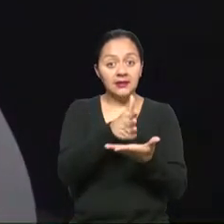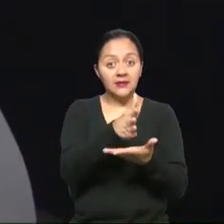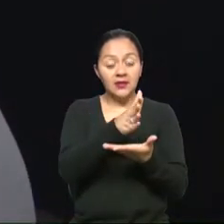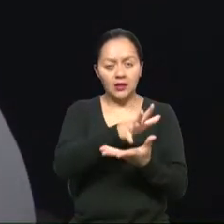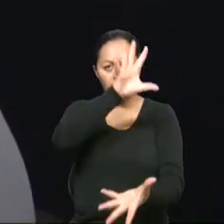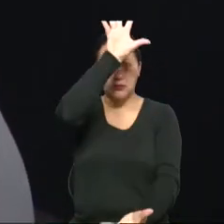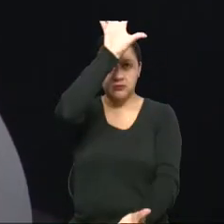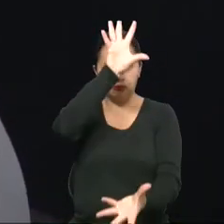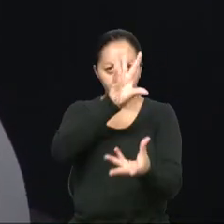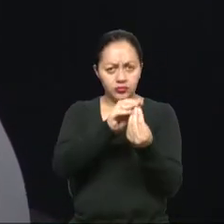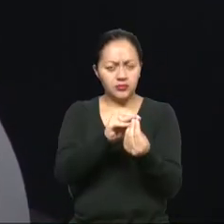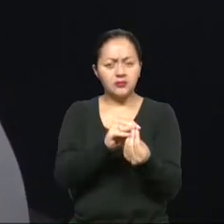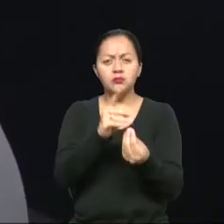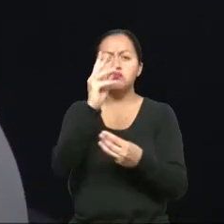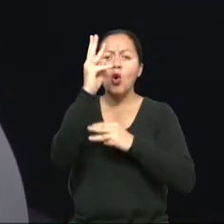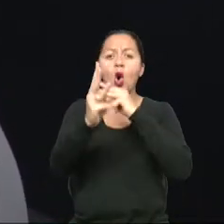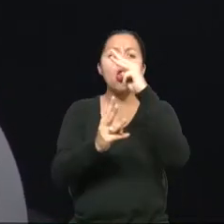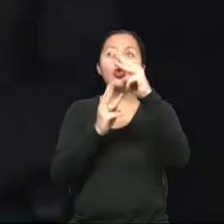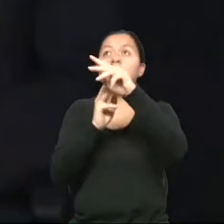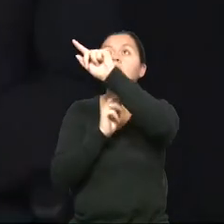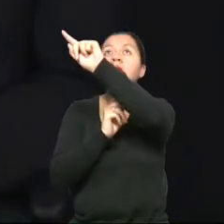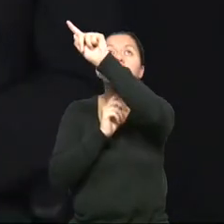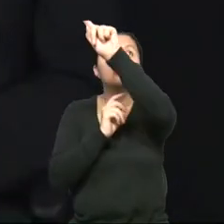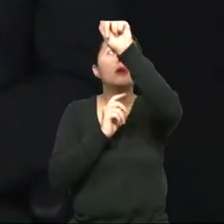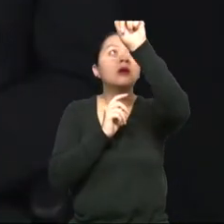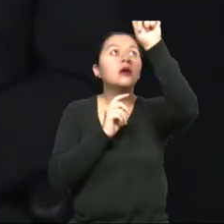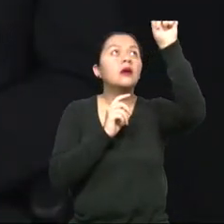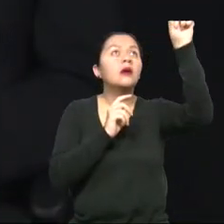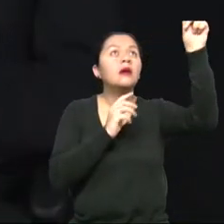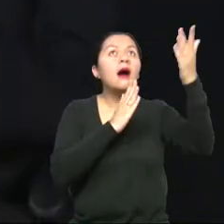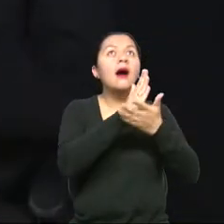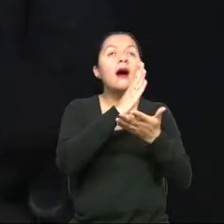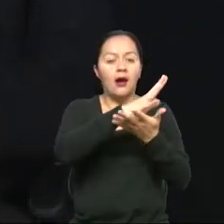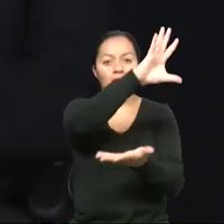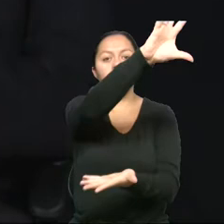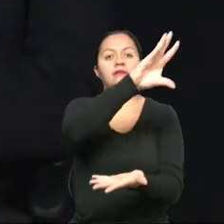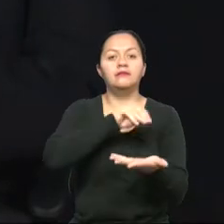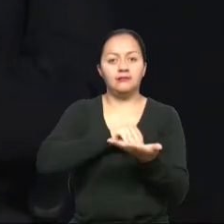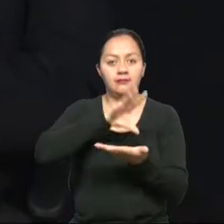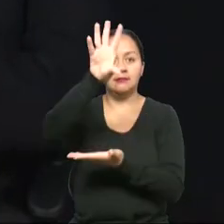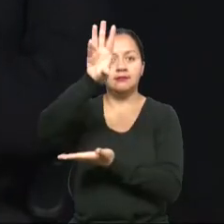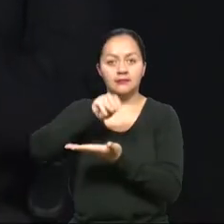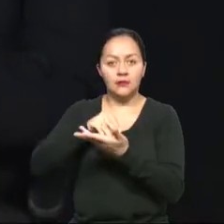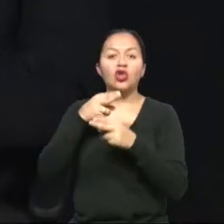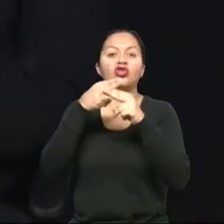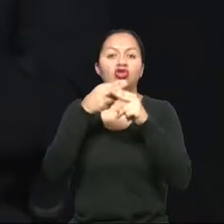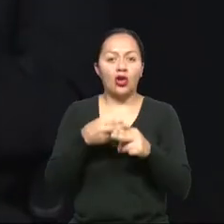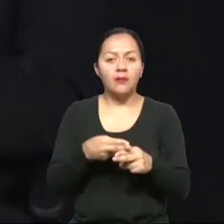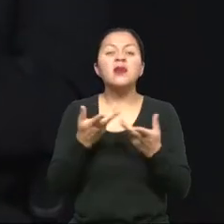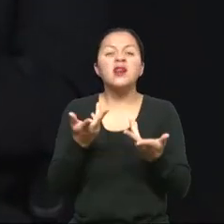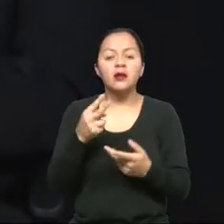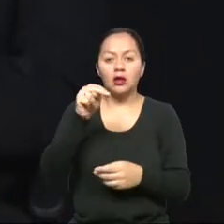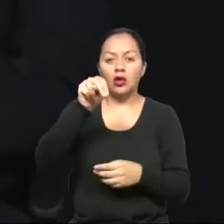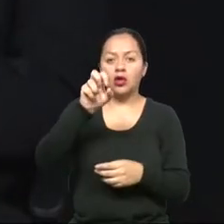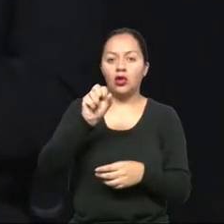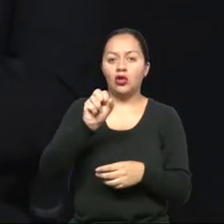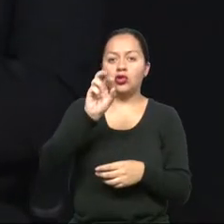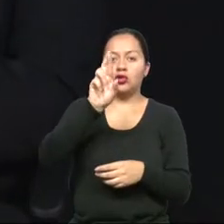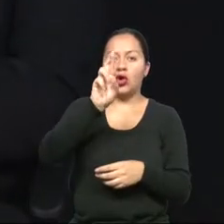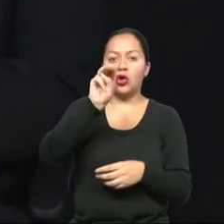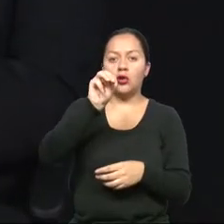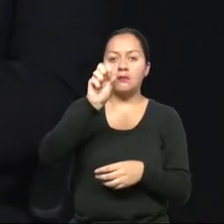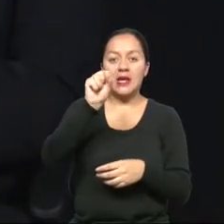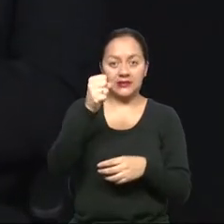que existen, las mejores prácticas que tengamos en el mundo sobre accesibilidad. Esas son normas. Ahora, esas normas pueden